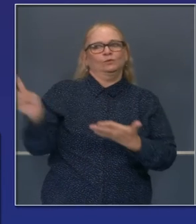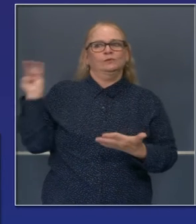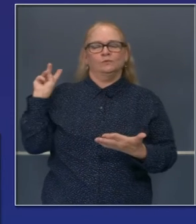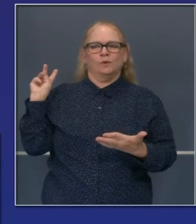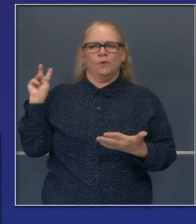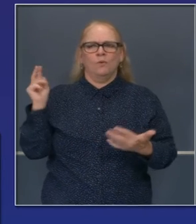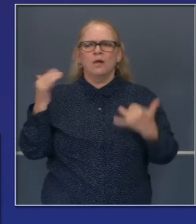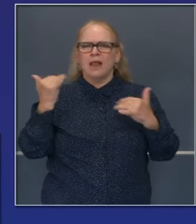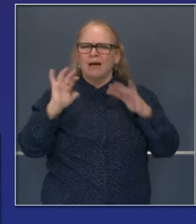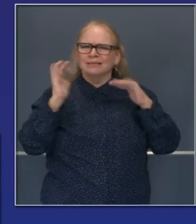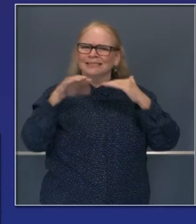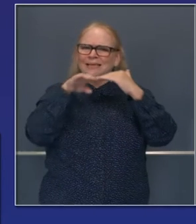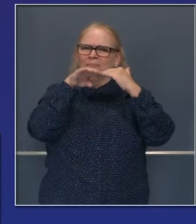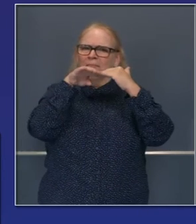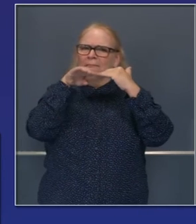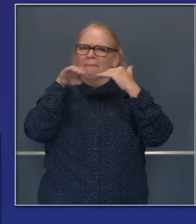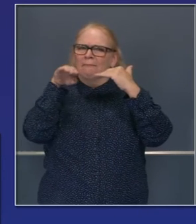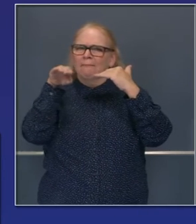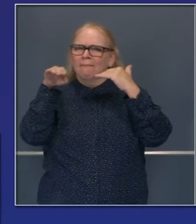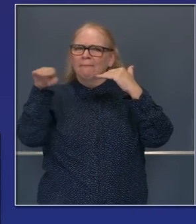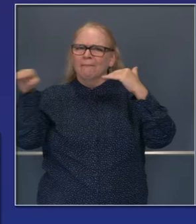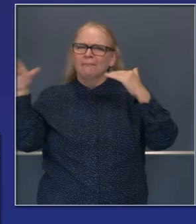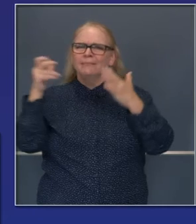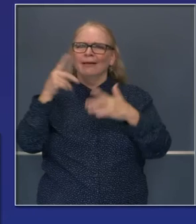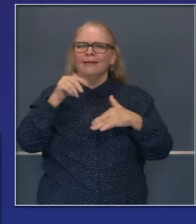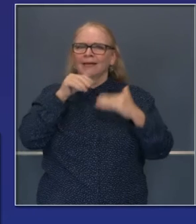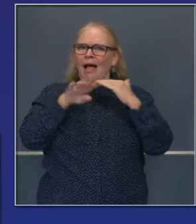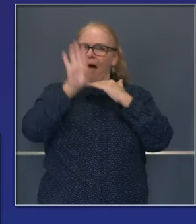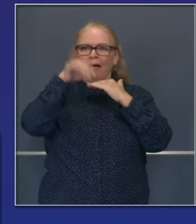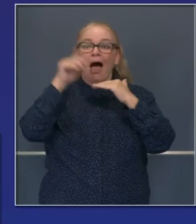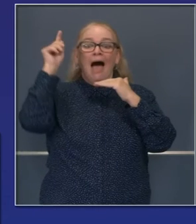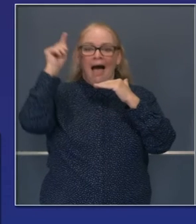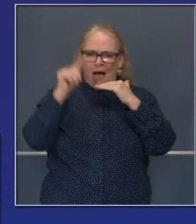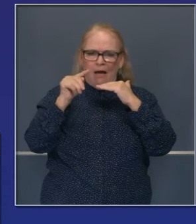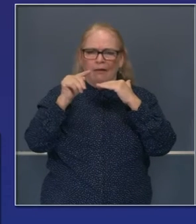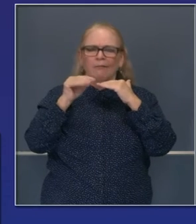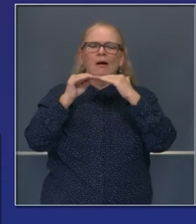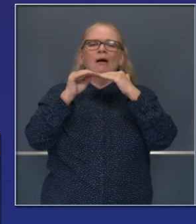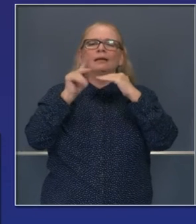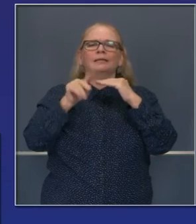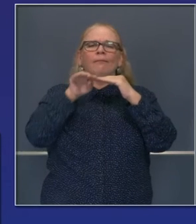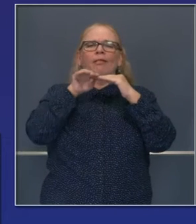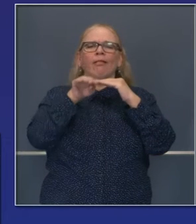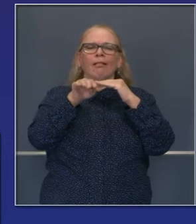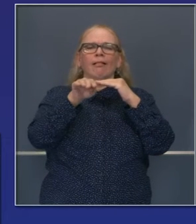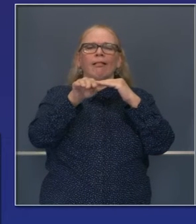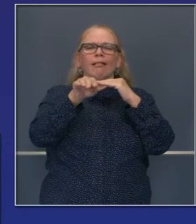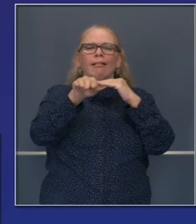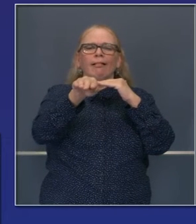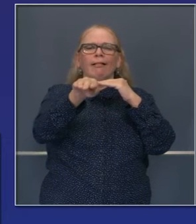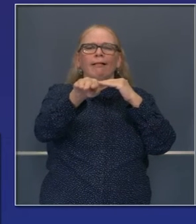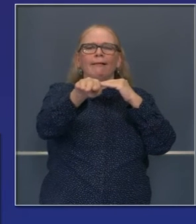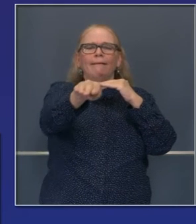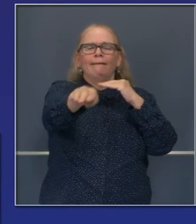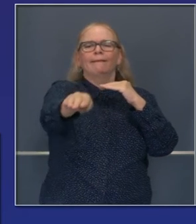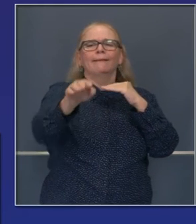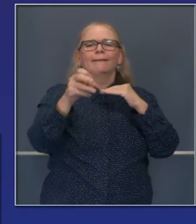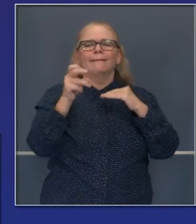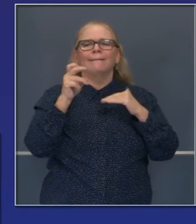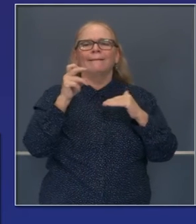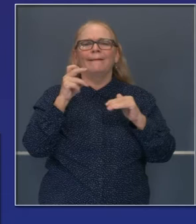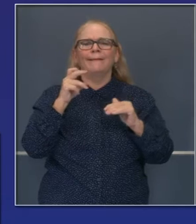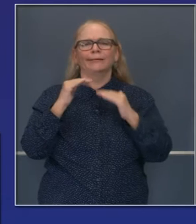disminución está comenzando a llegar a un aplanamiento. Está comenzando a reducir el índice de disminución. No solo